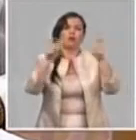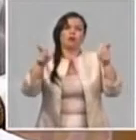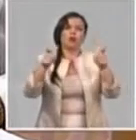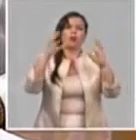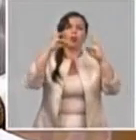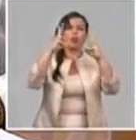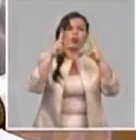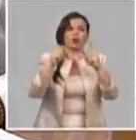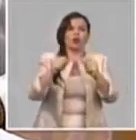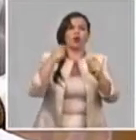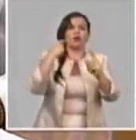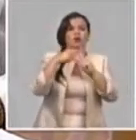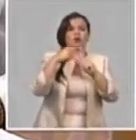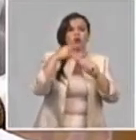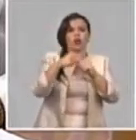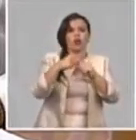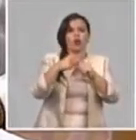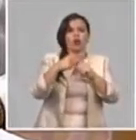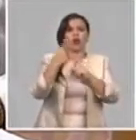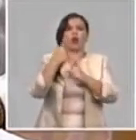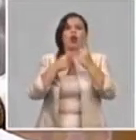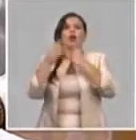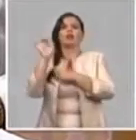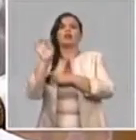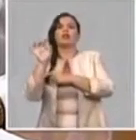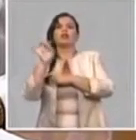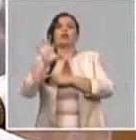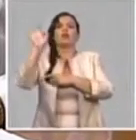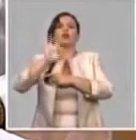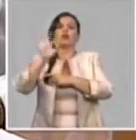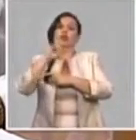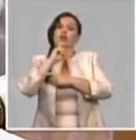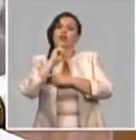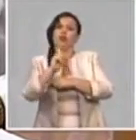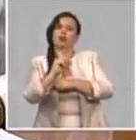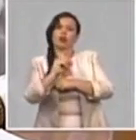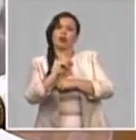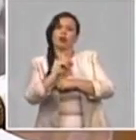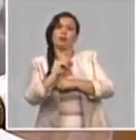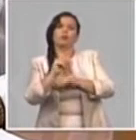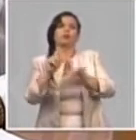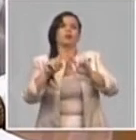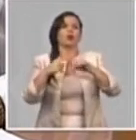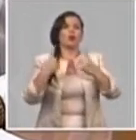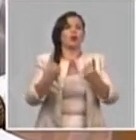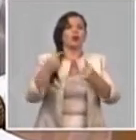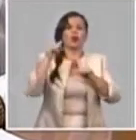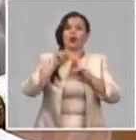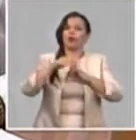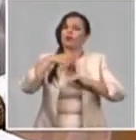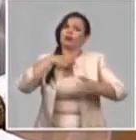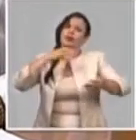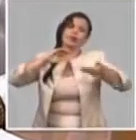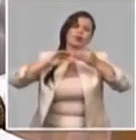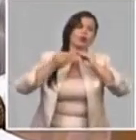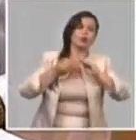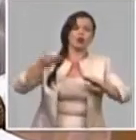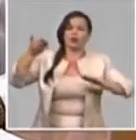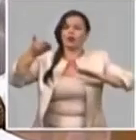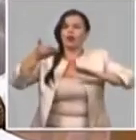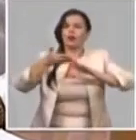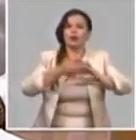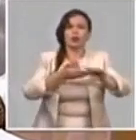y un 15% generaron dificultades que se pararon en discusiones, en medidas disciplinarias,